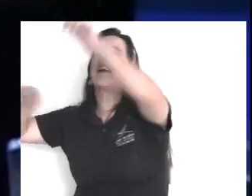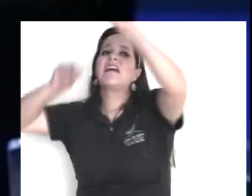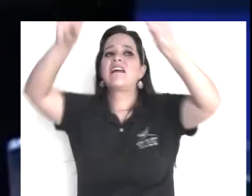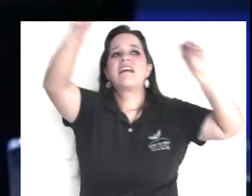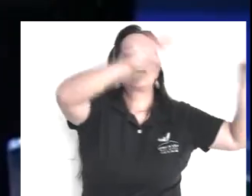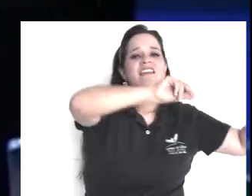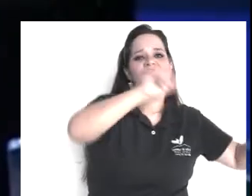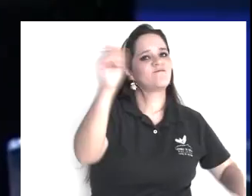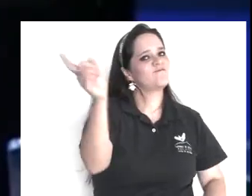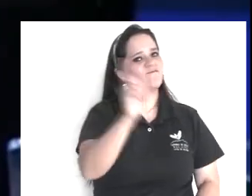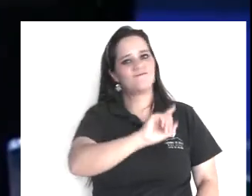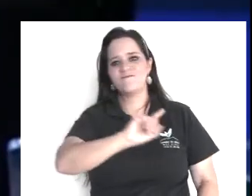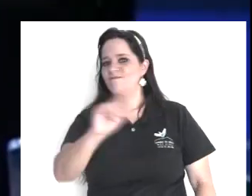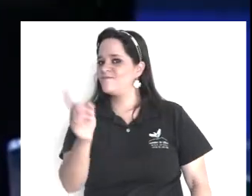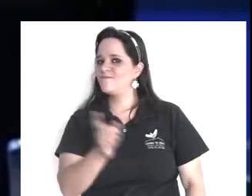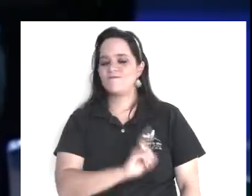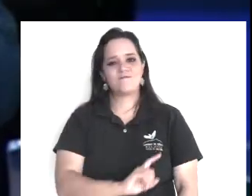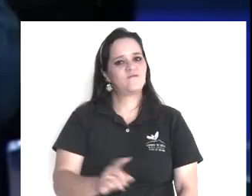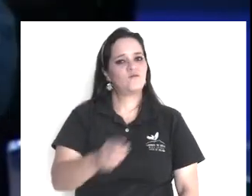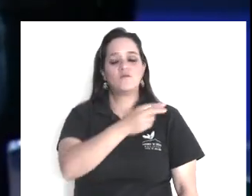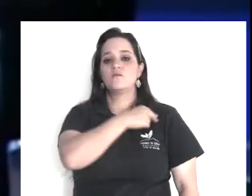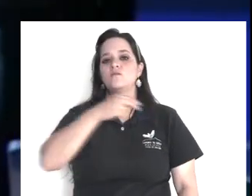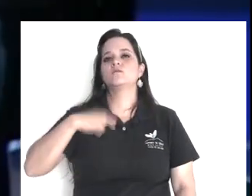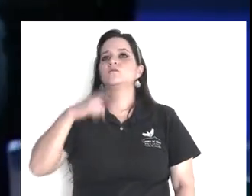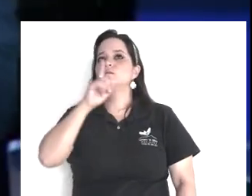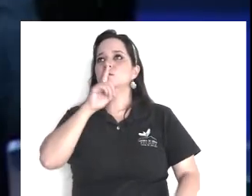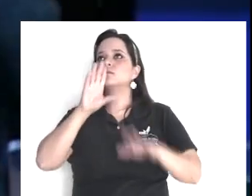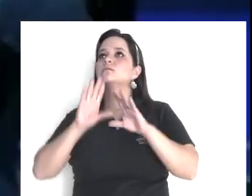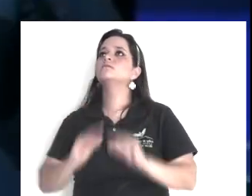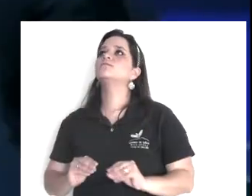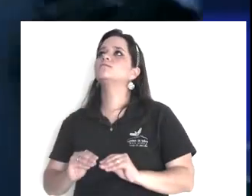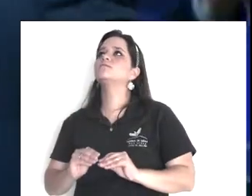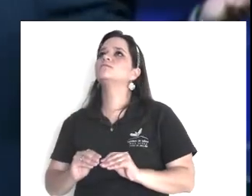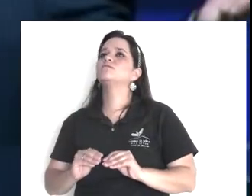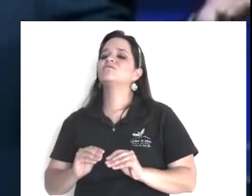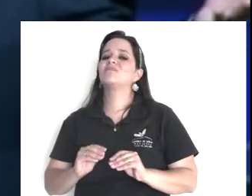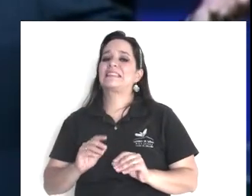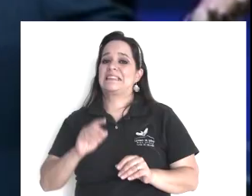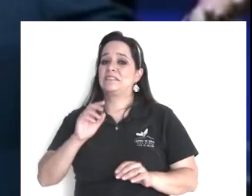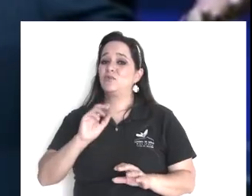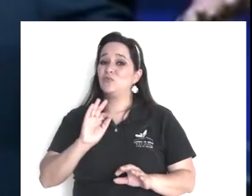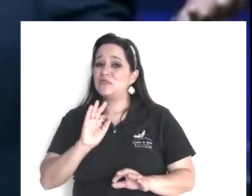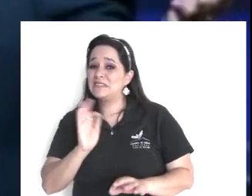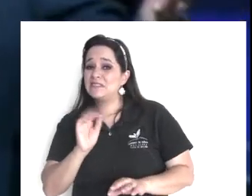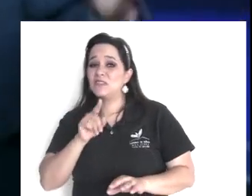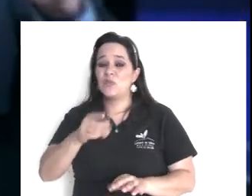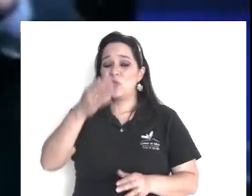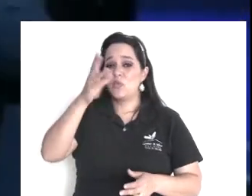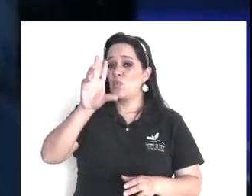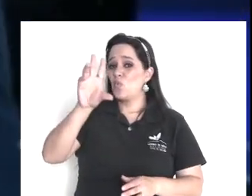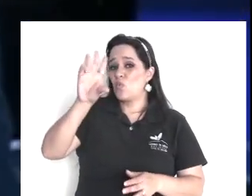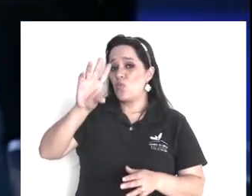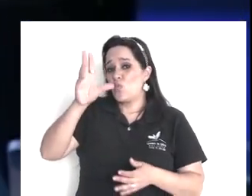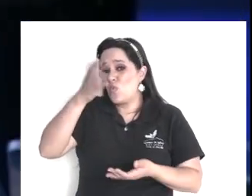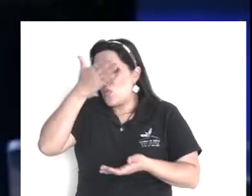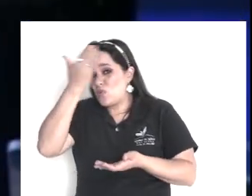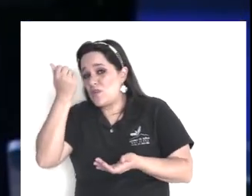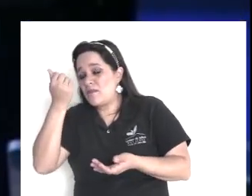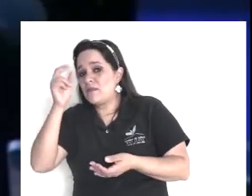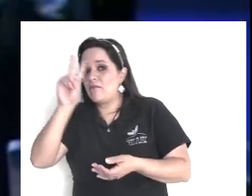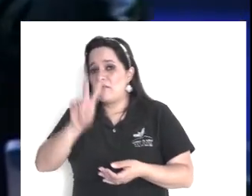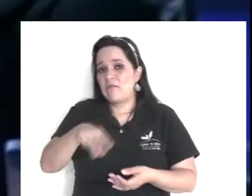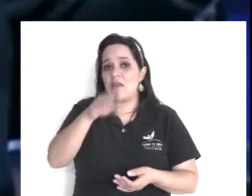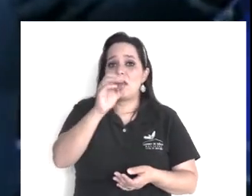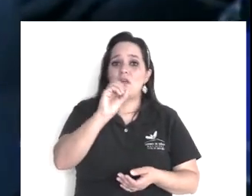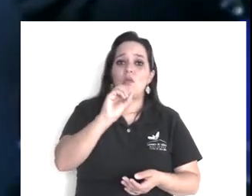la calificación de rumor, que es un rumor, es algo que alguien te dijo, pero todavía no se comprueba, todo mundo ha sido